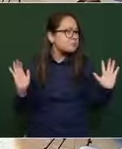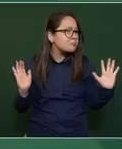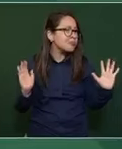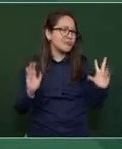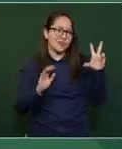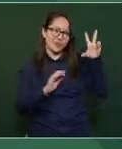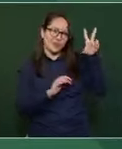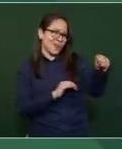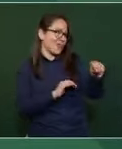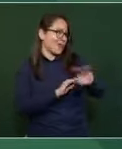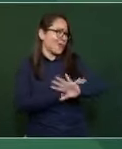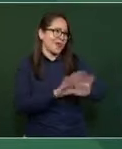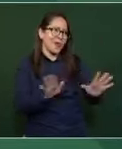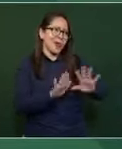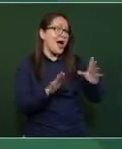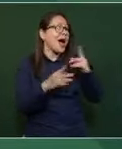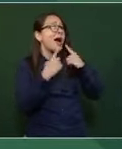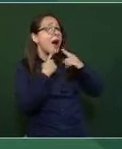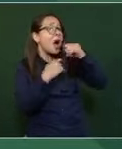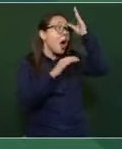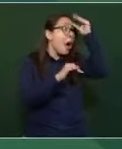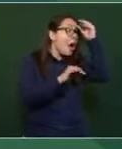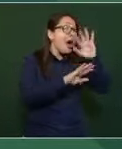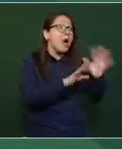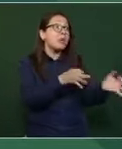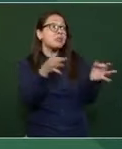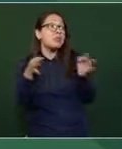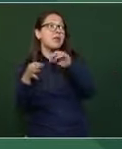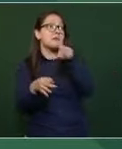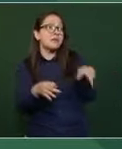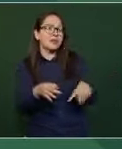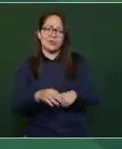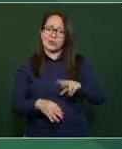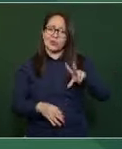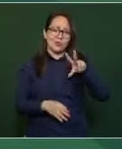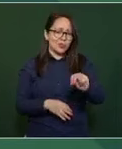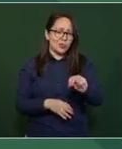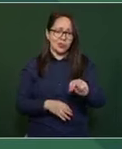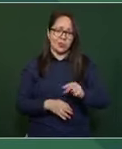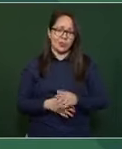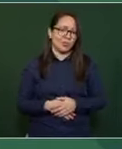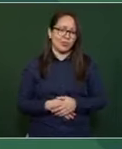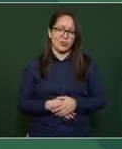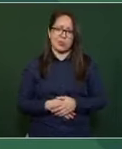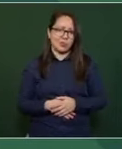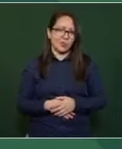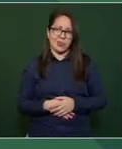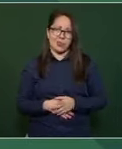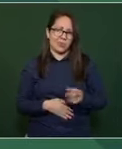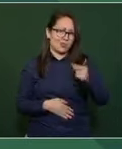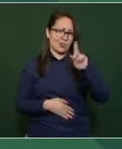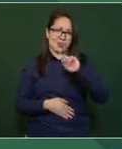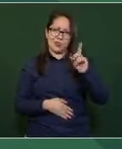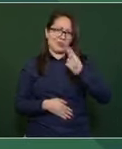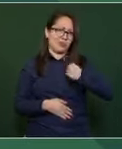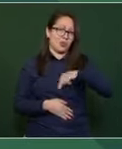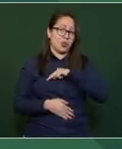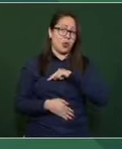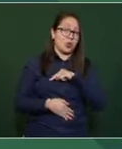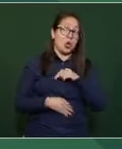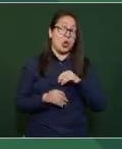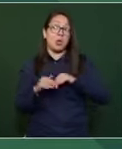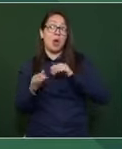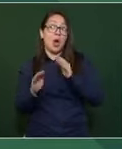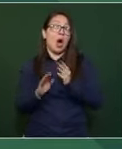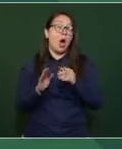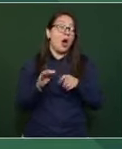nada de negociación, esto tiene que ver con la dignidad, nosotros no hacemos acuerdos en oscurito. ¿Quién